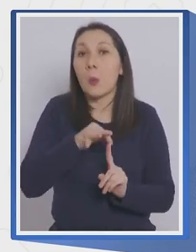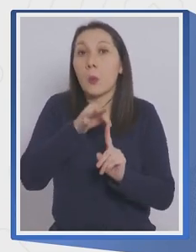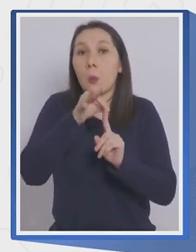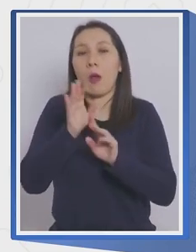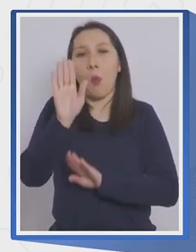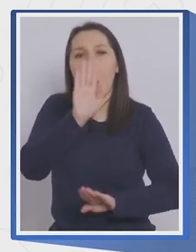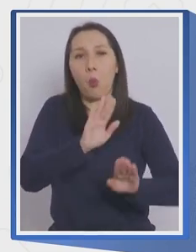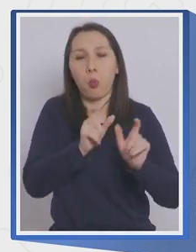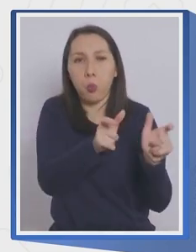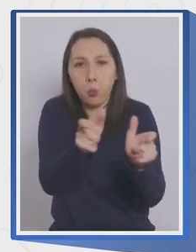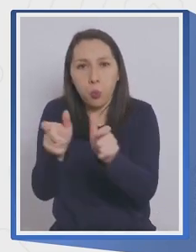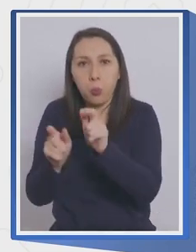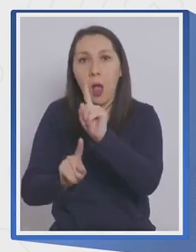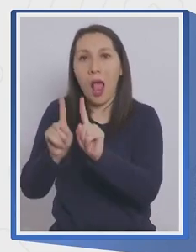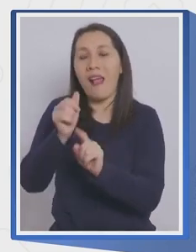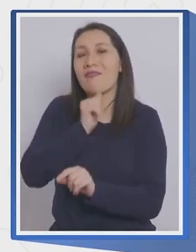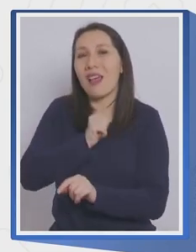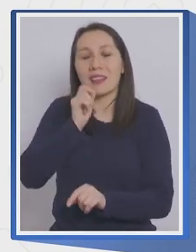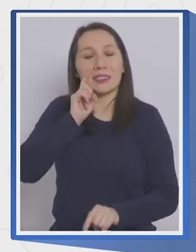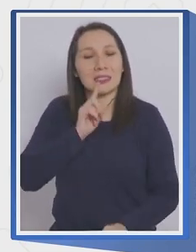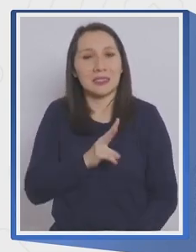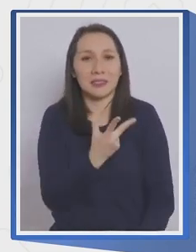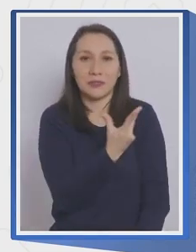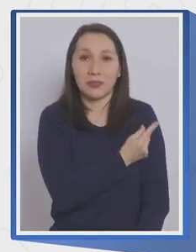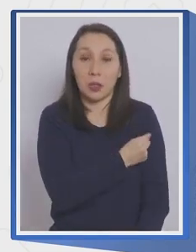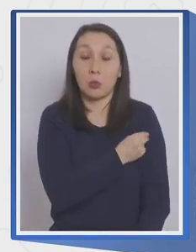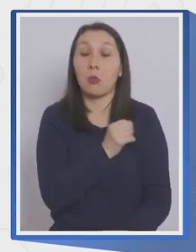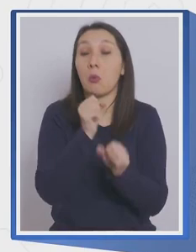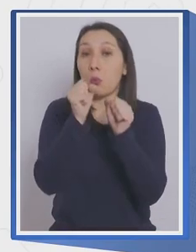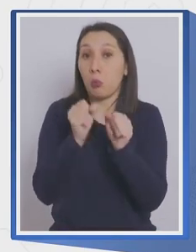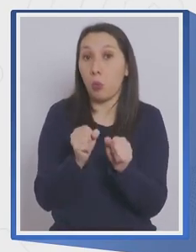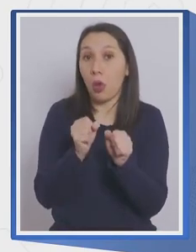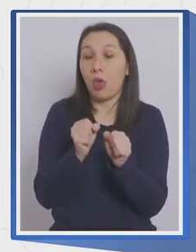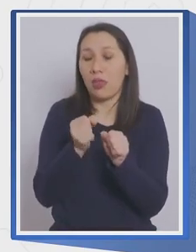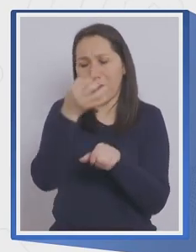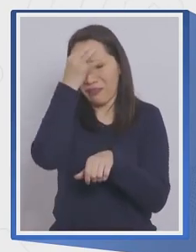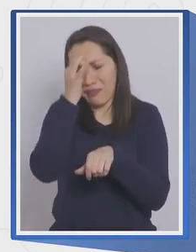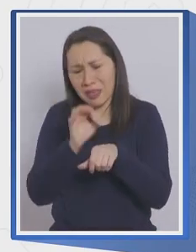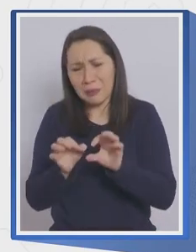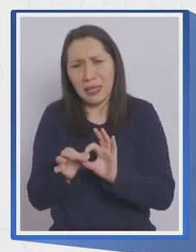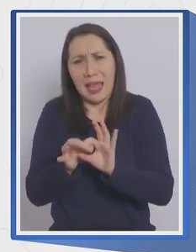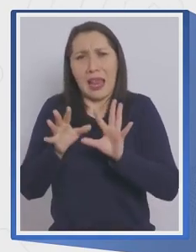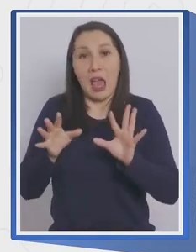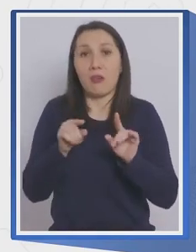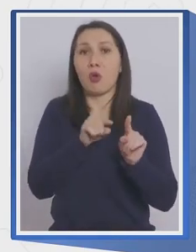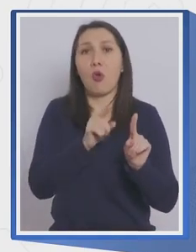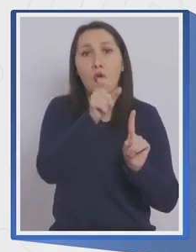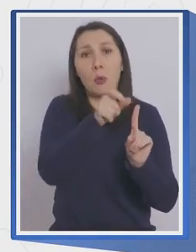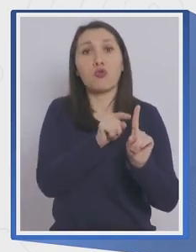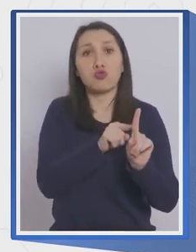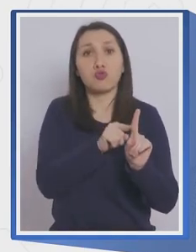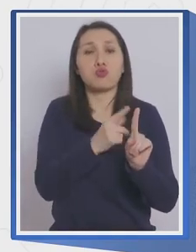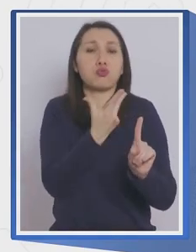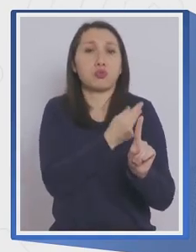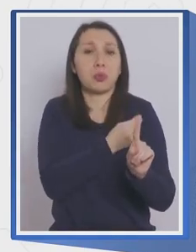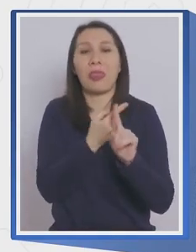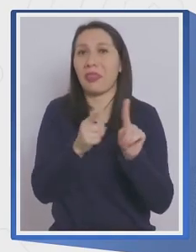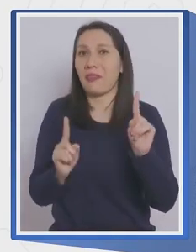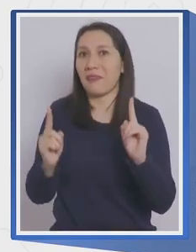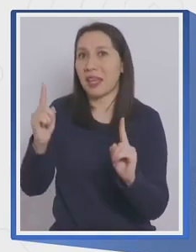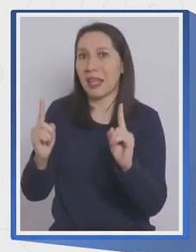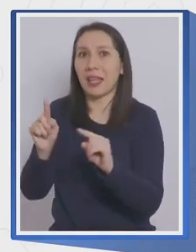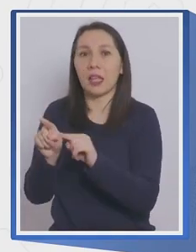medida de protección para aquellos que aún no se han vacunado y que pudiesen enfermar más gravemente que alguien que ya está vacunado, y también